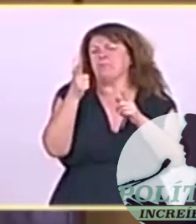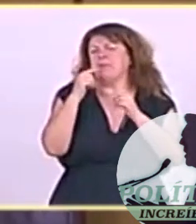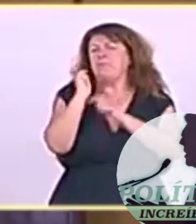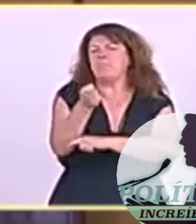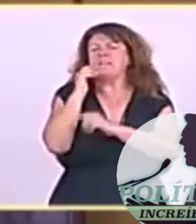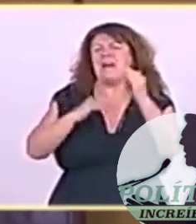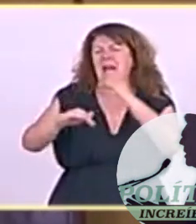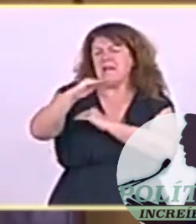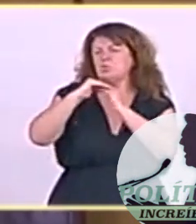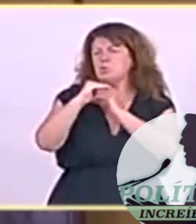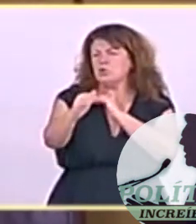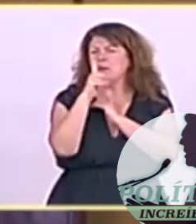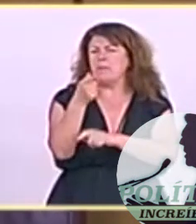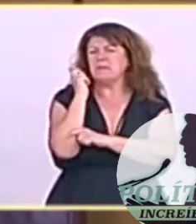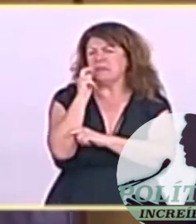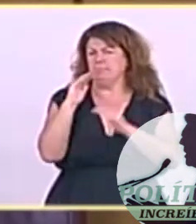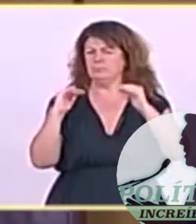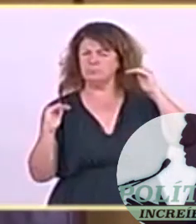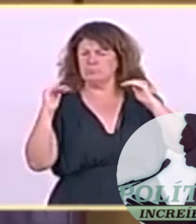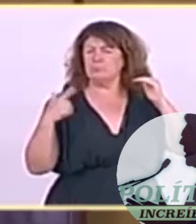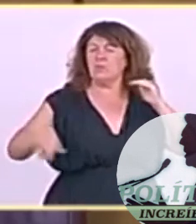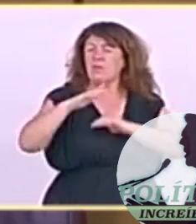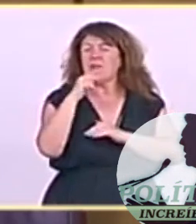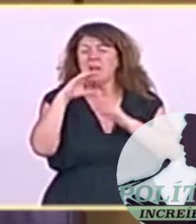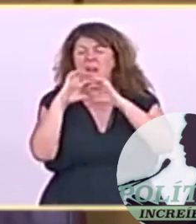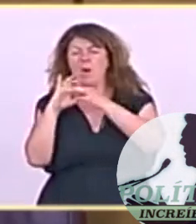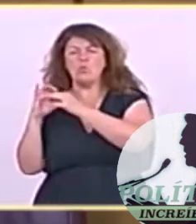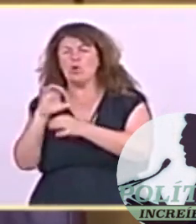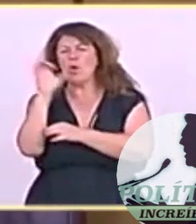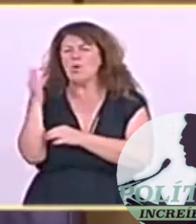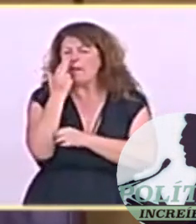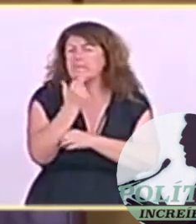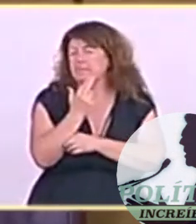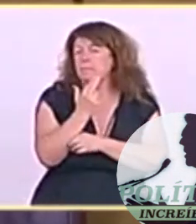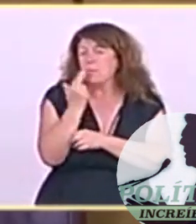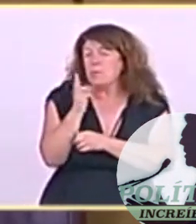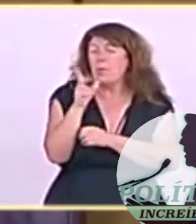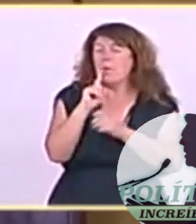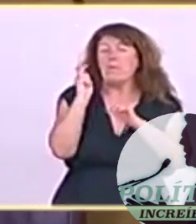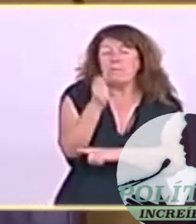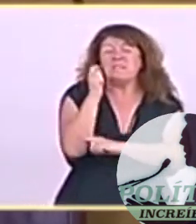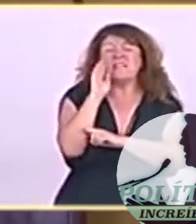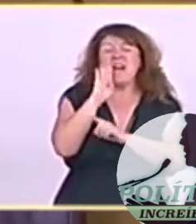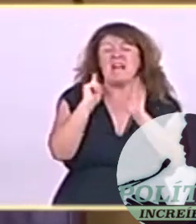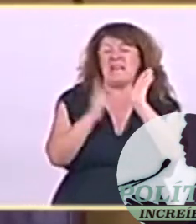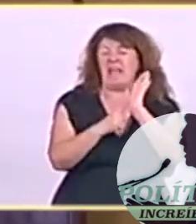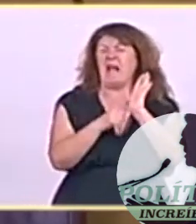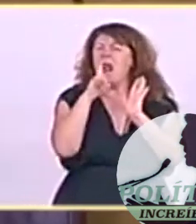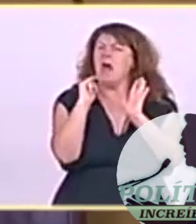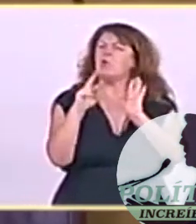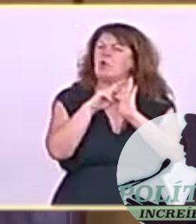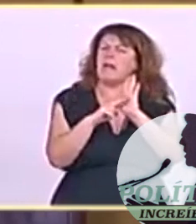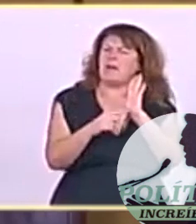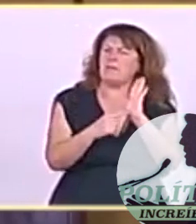comprometió a poner fin a la pesca ilegal para el 2020 y existe un reglamento que entró en vigor en 2010, pero la realidad